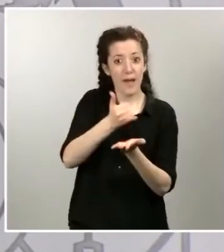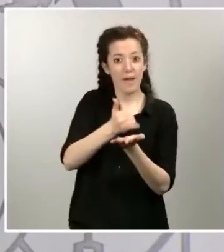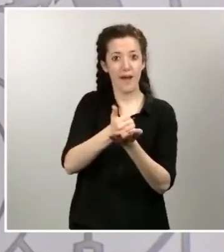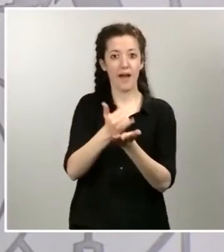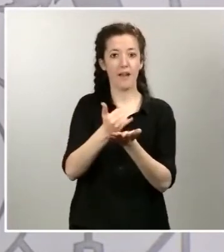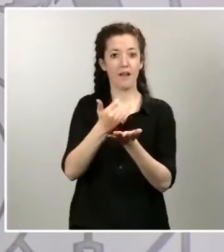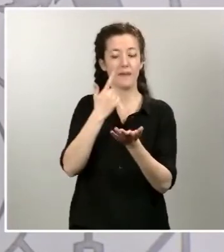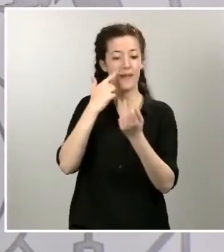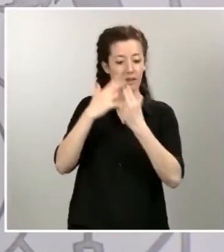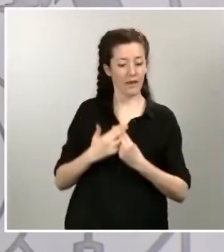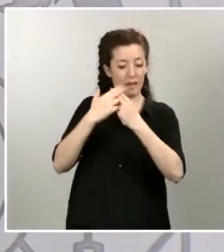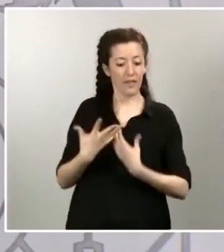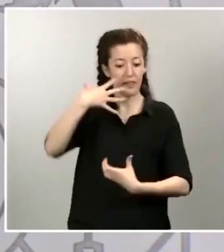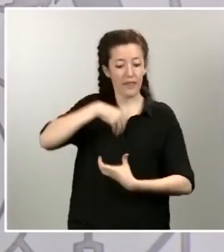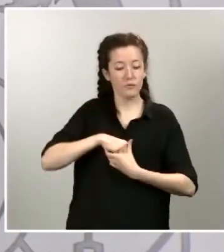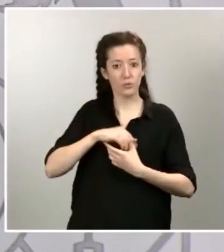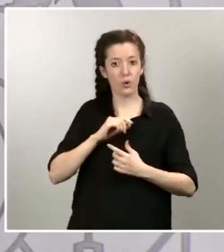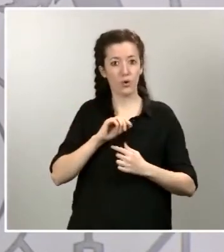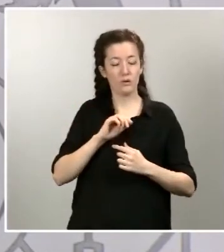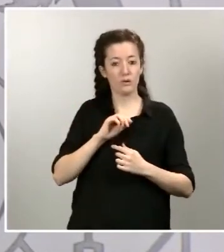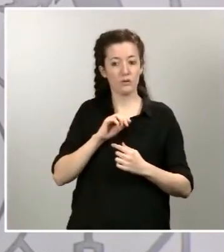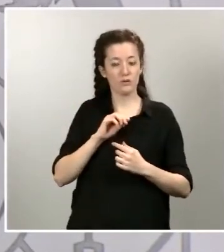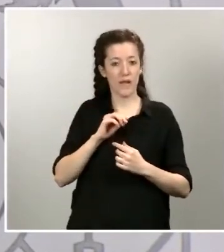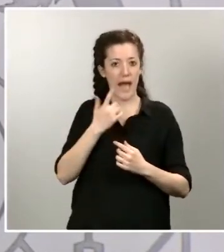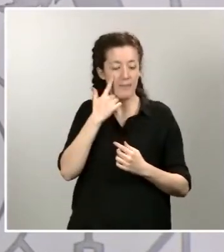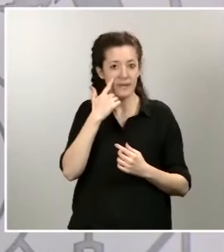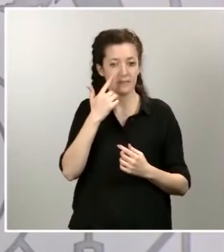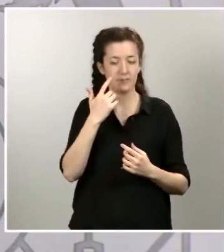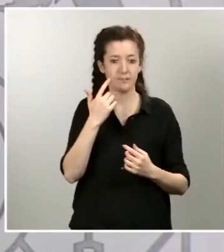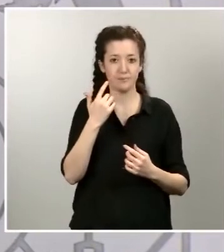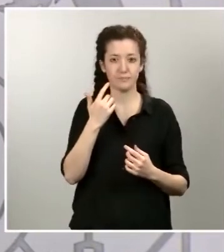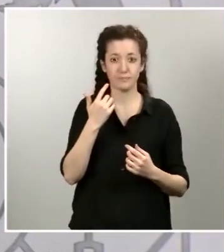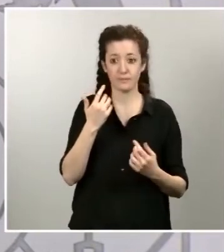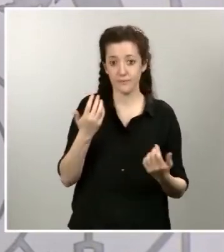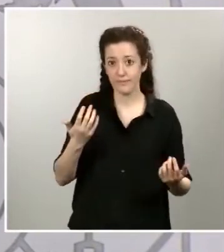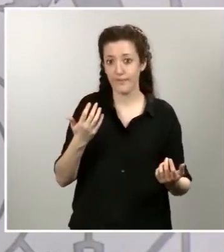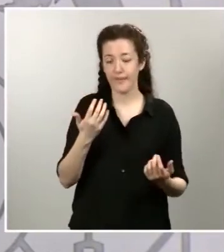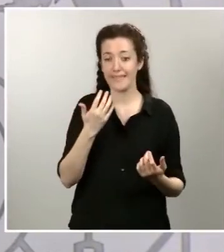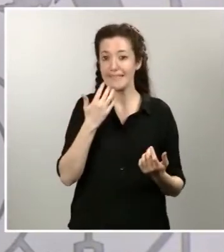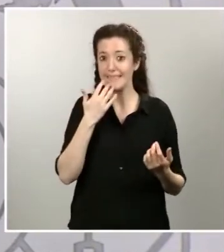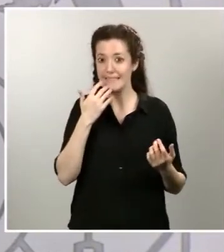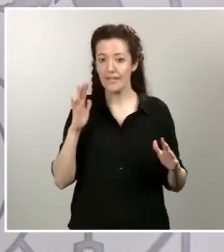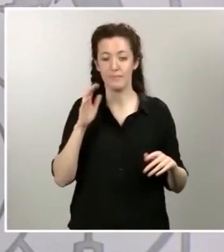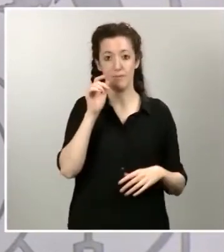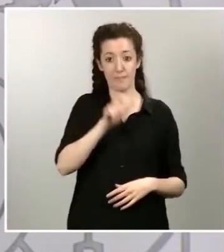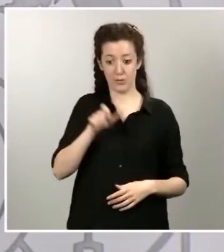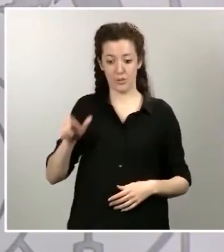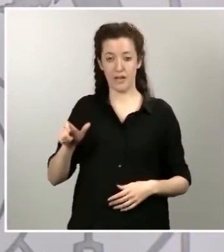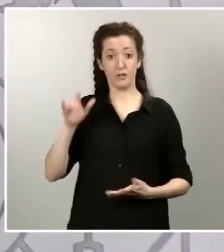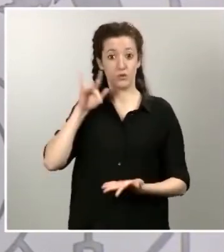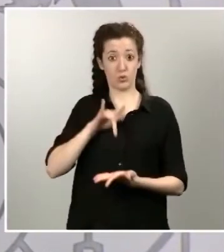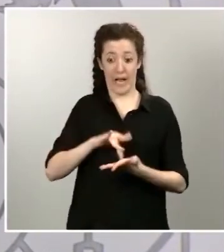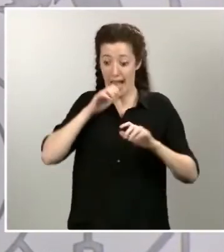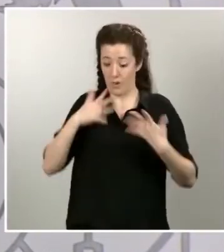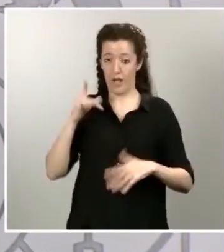lo que testan, es si las personas que están o han estado en el pasado infectadas han desarrollado